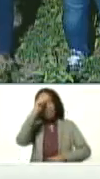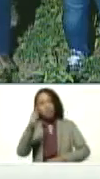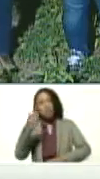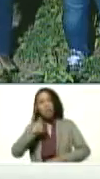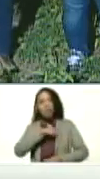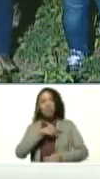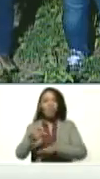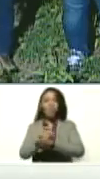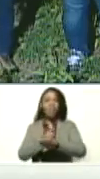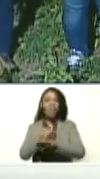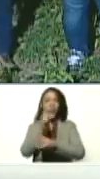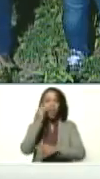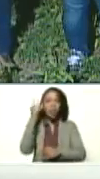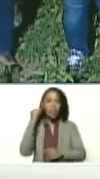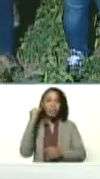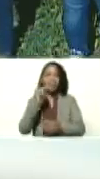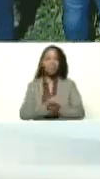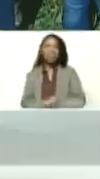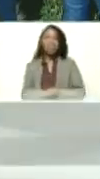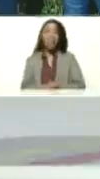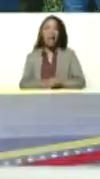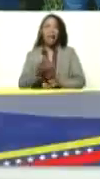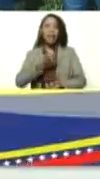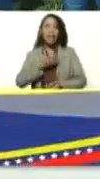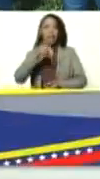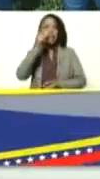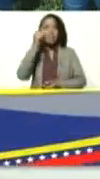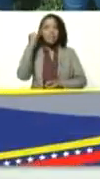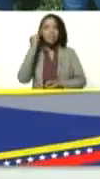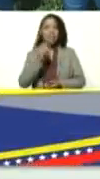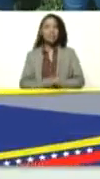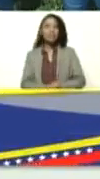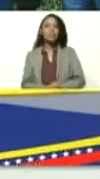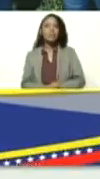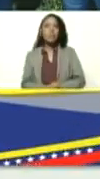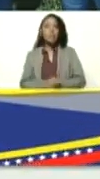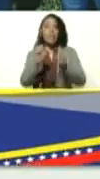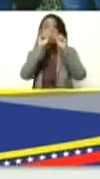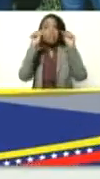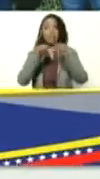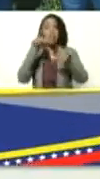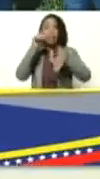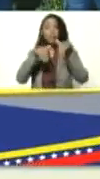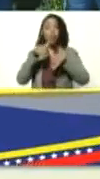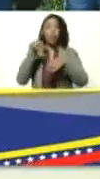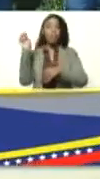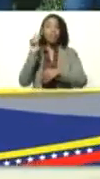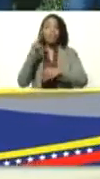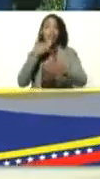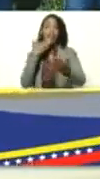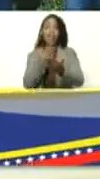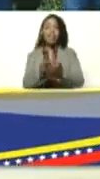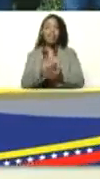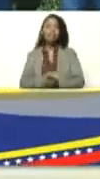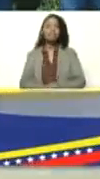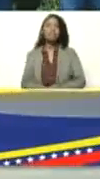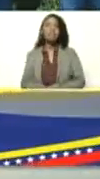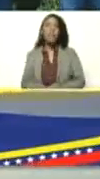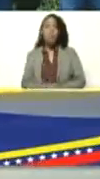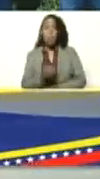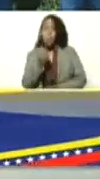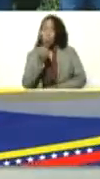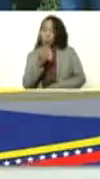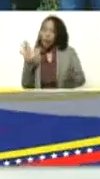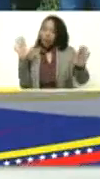a nuestros gobernadores gobernadoras alcaldes y alcaldesas y al sistema electoral venezolano gracias bueno